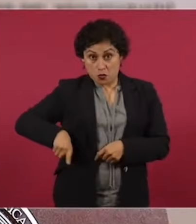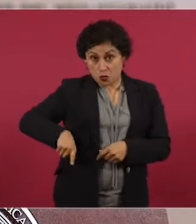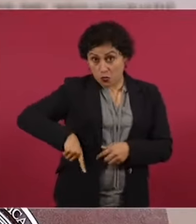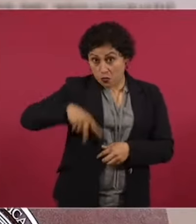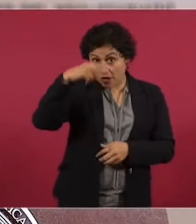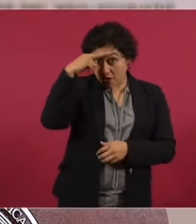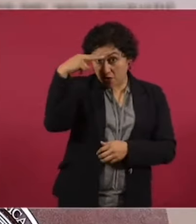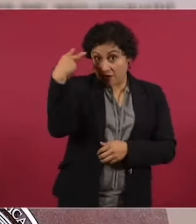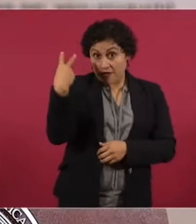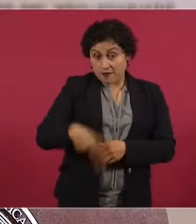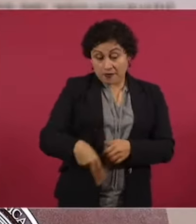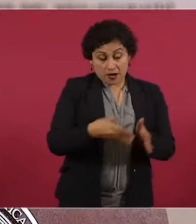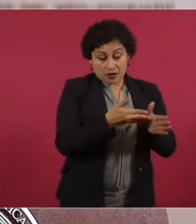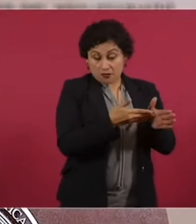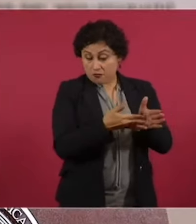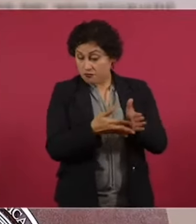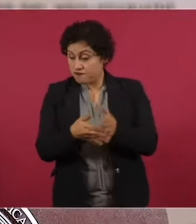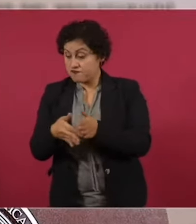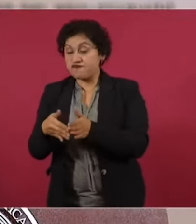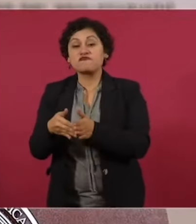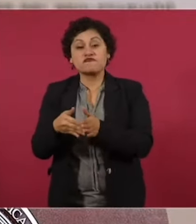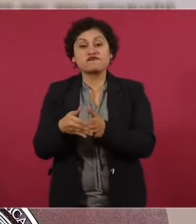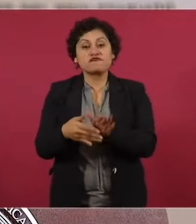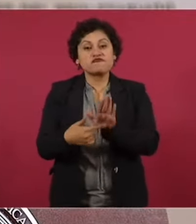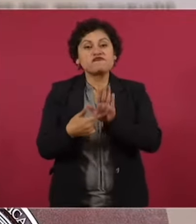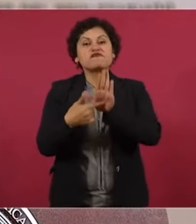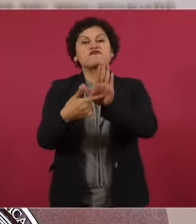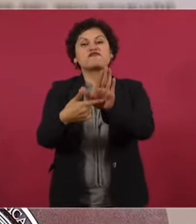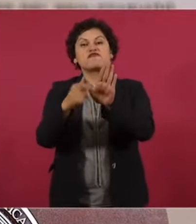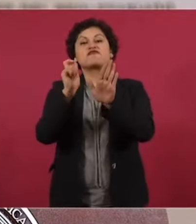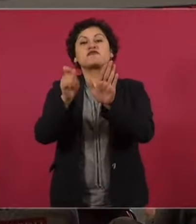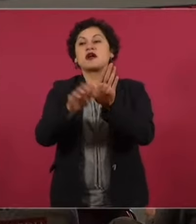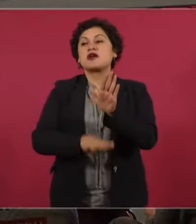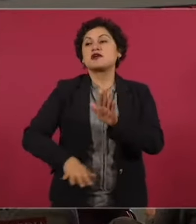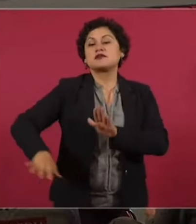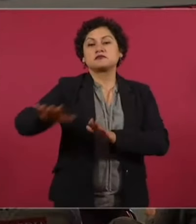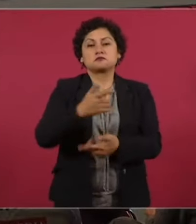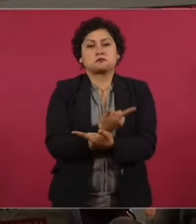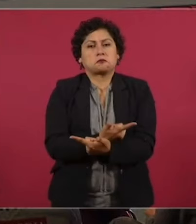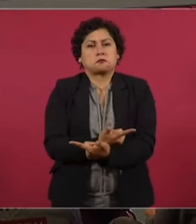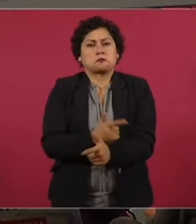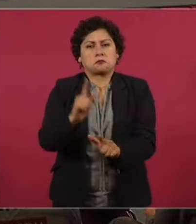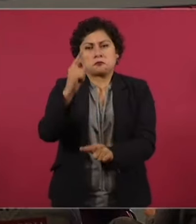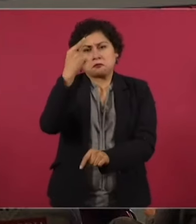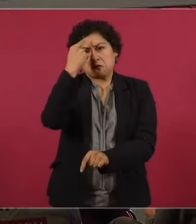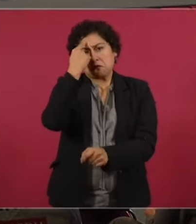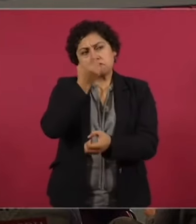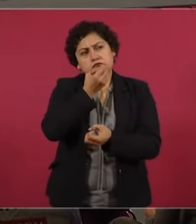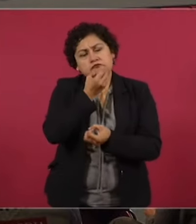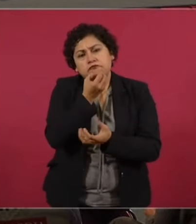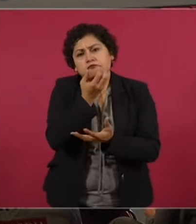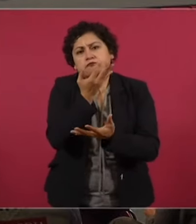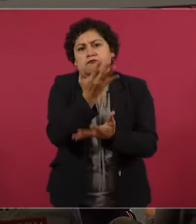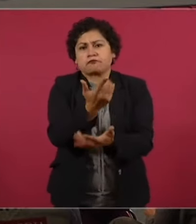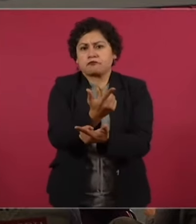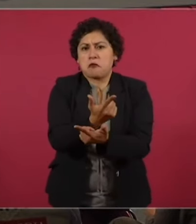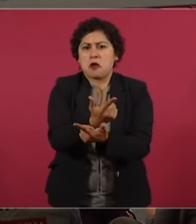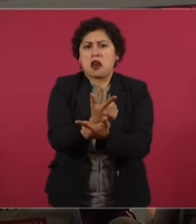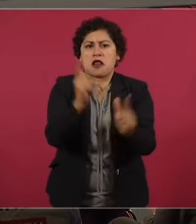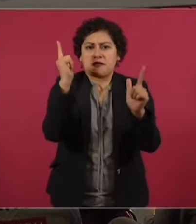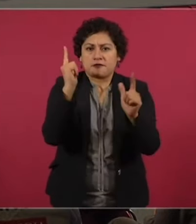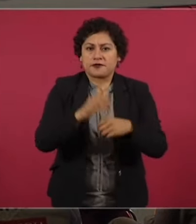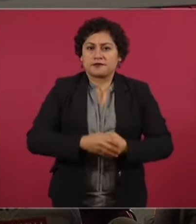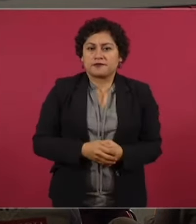demostrado su respeto a la libertad de pensamiento, de expresión, de libre manifestación de las ideas,